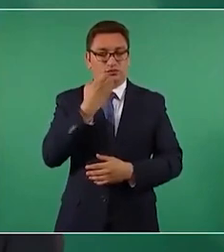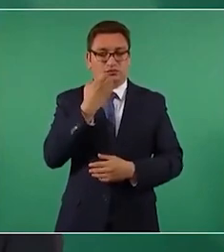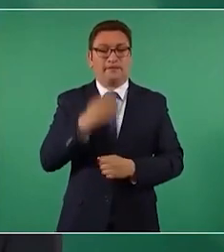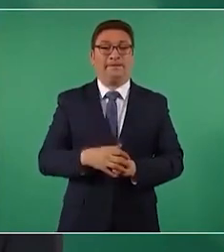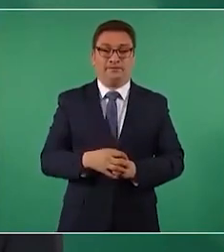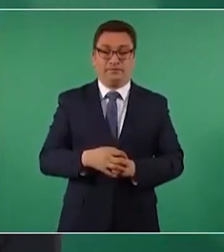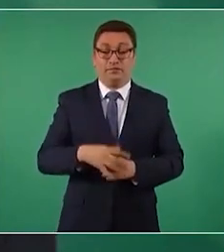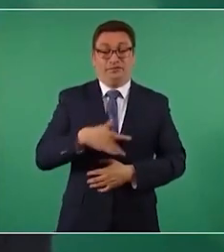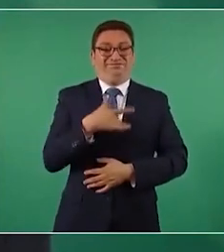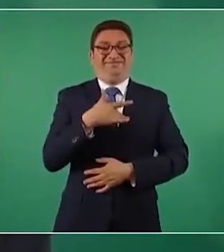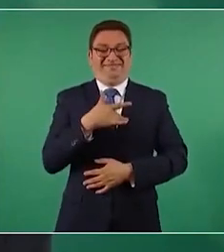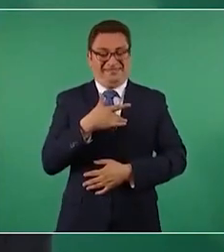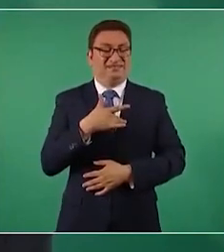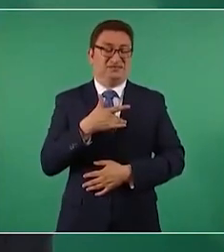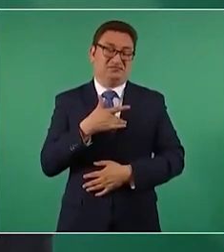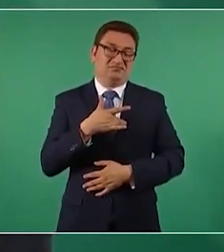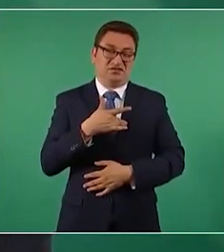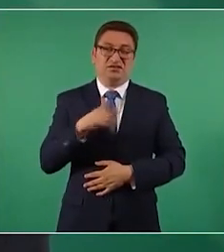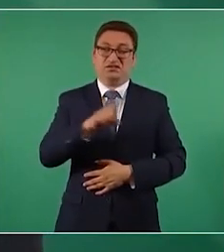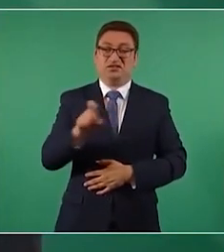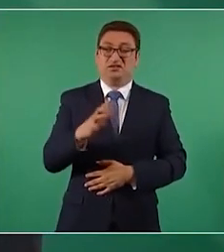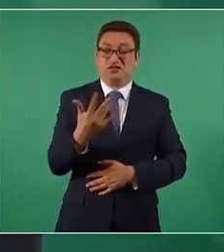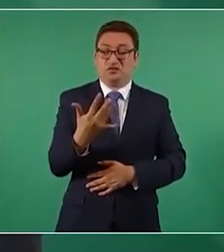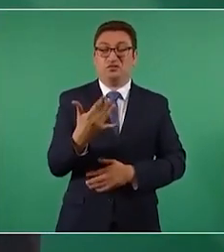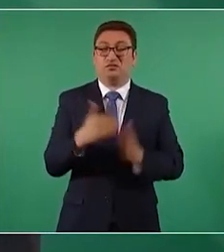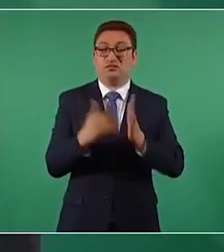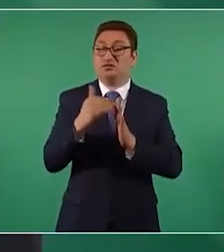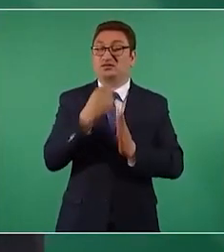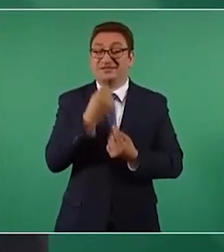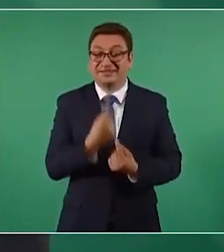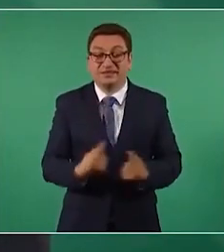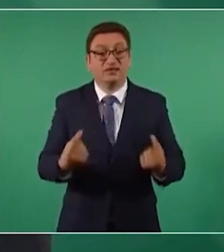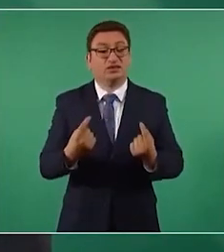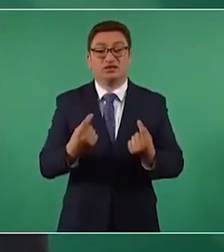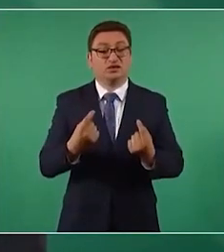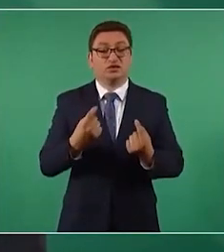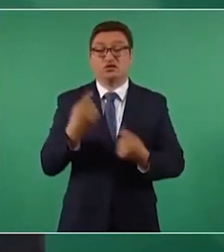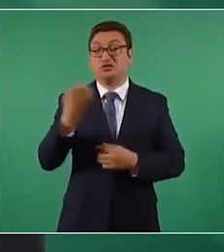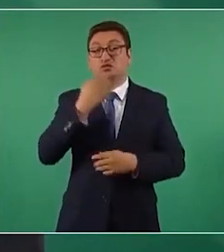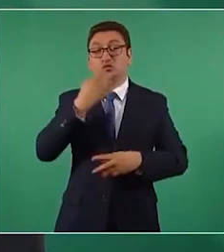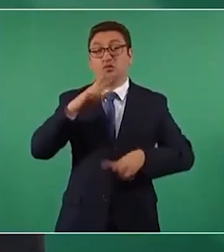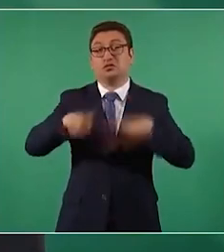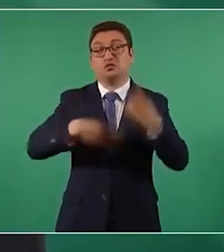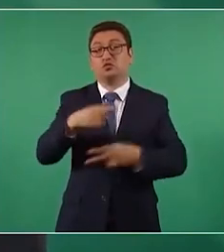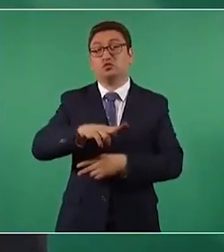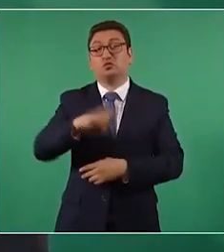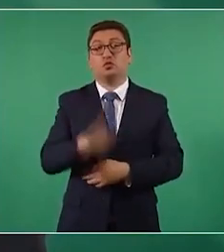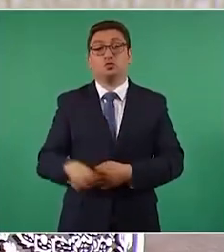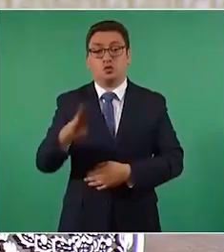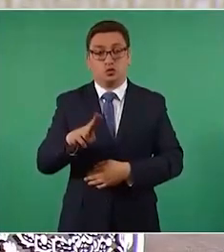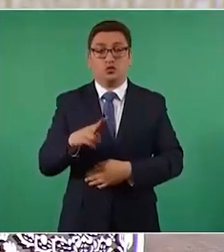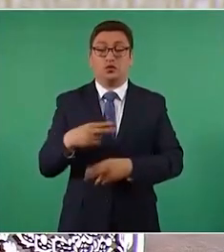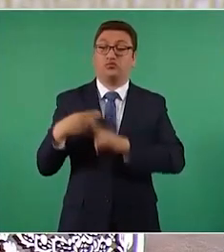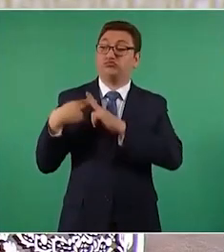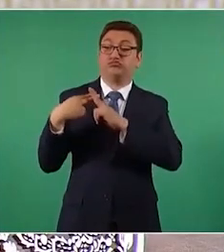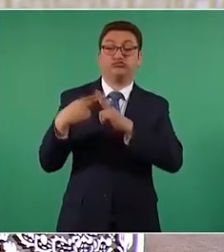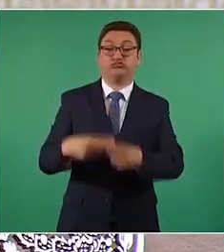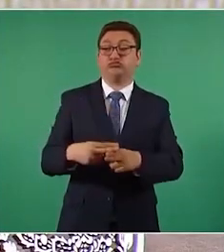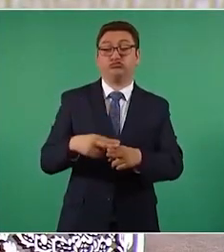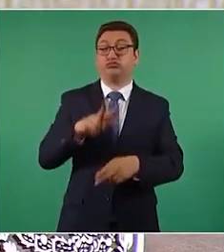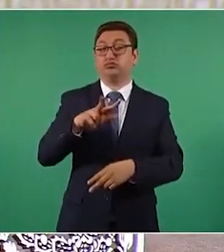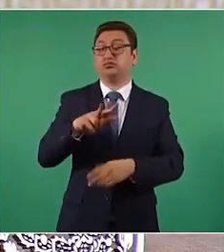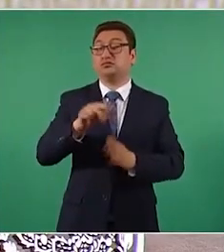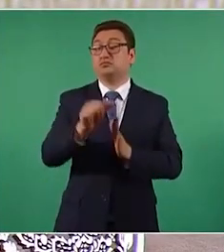lamentablemente todavía 150 millones de niños que nunca han vuelto a clases desde hace 18 meses clases